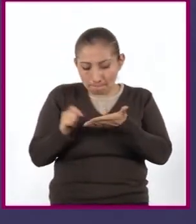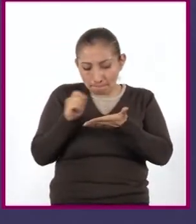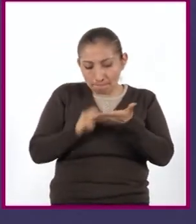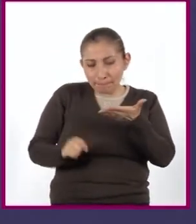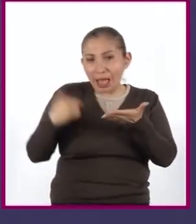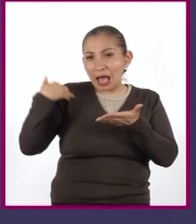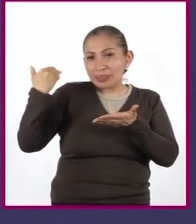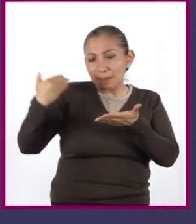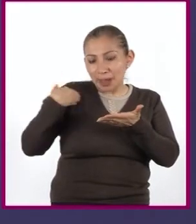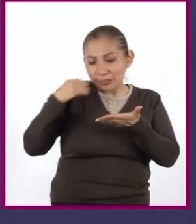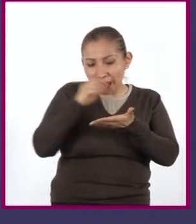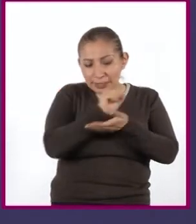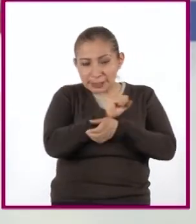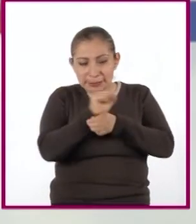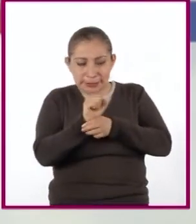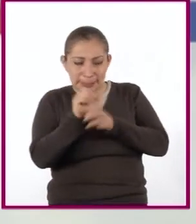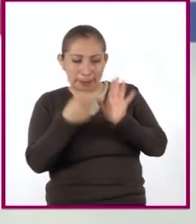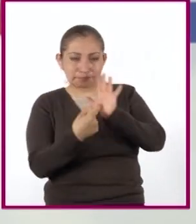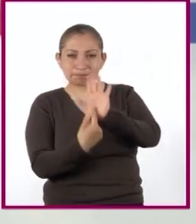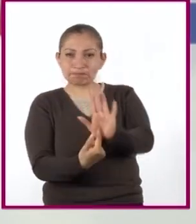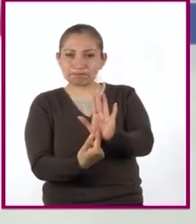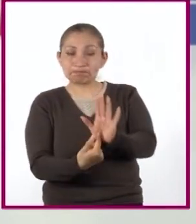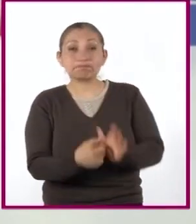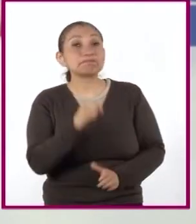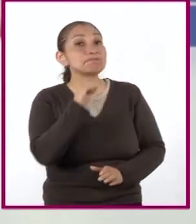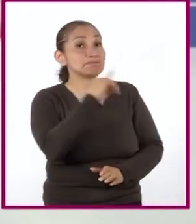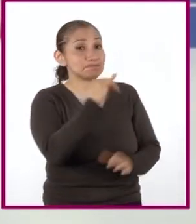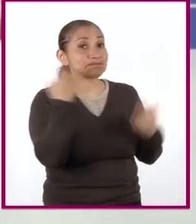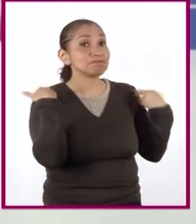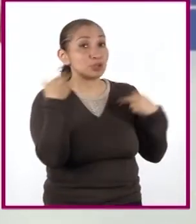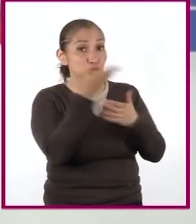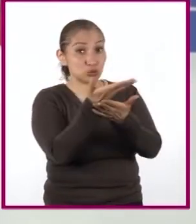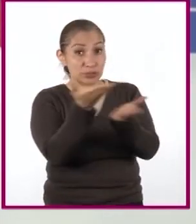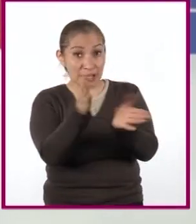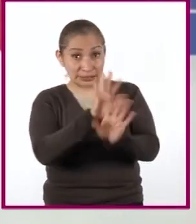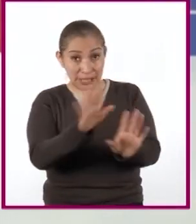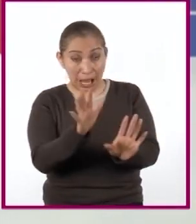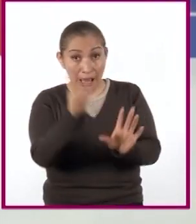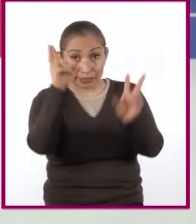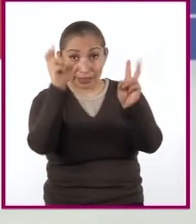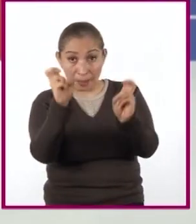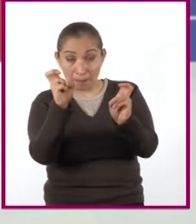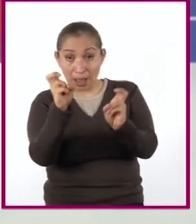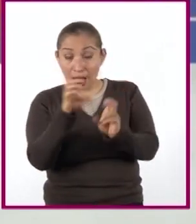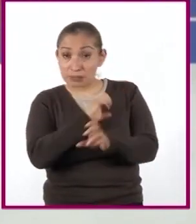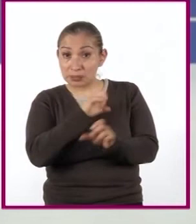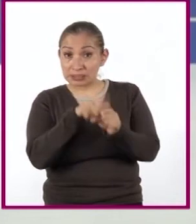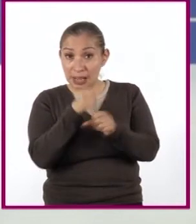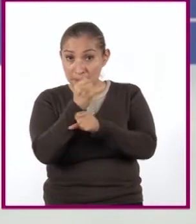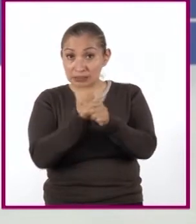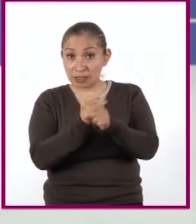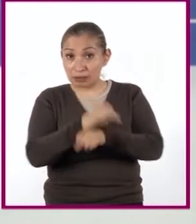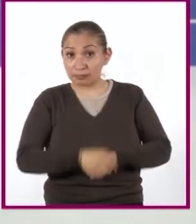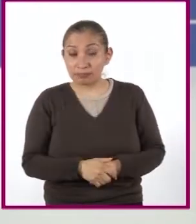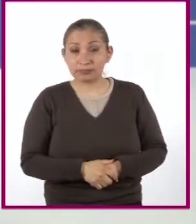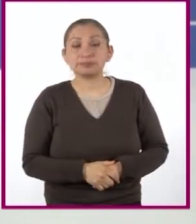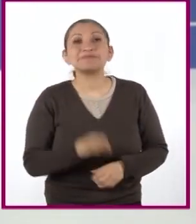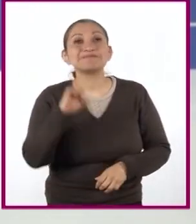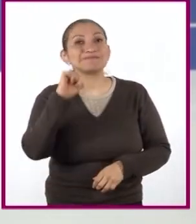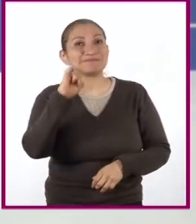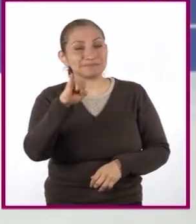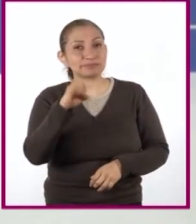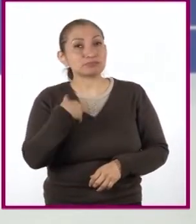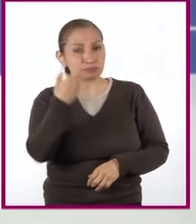más divertida y sencilla. Sí, maestro. ¿Y usted, ¿tiene un tema en especial para investigar? Sí.